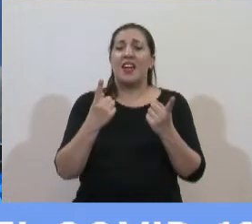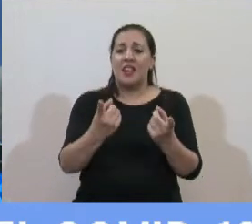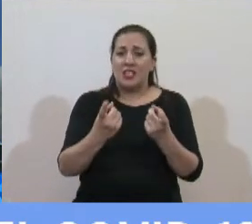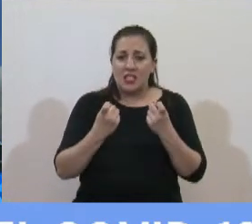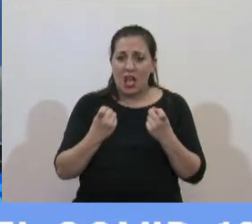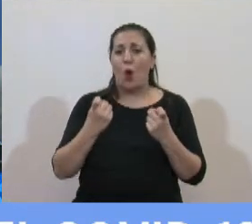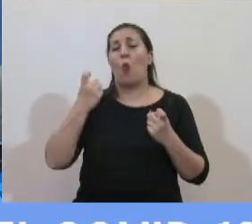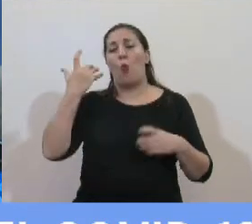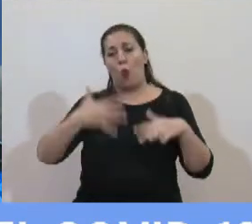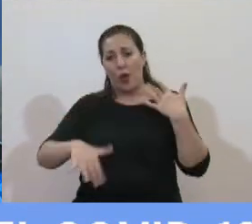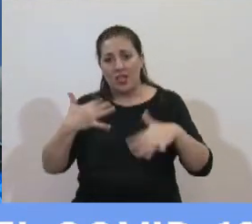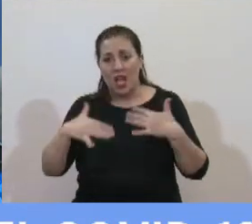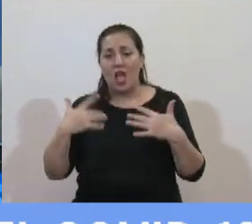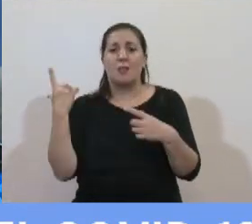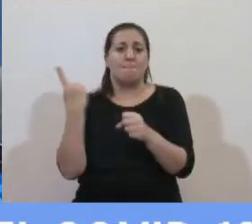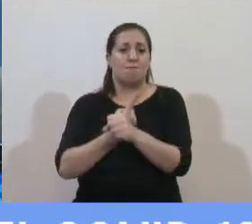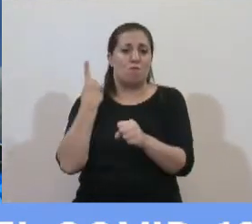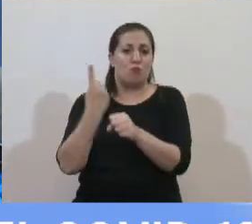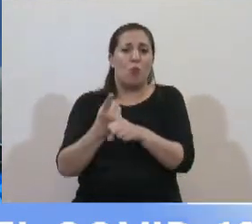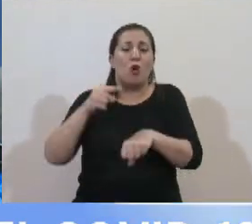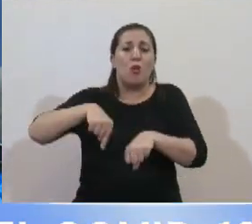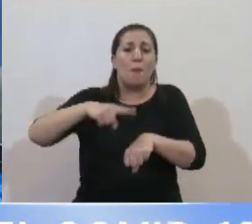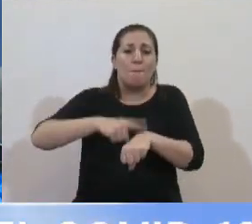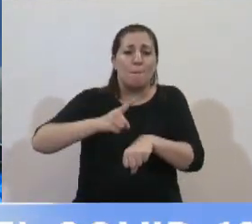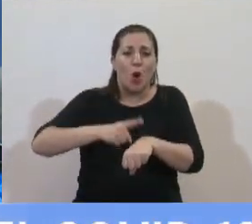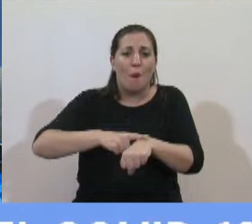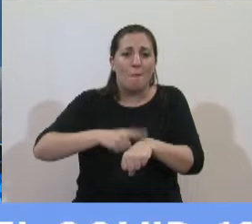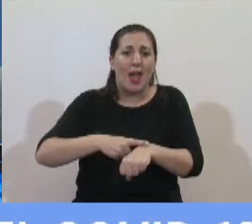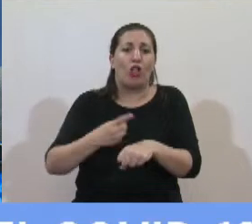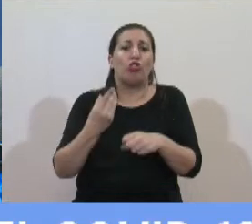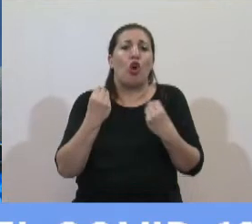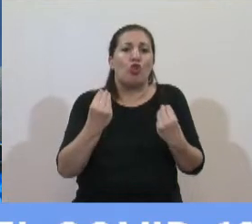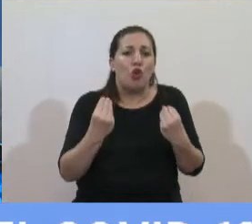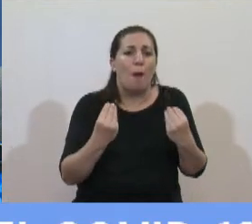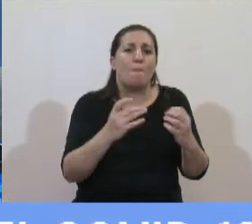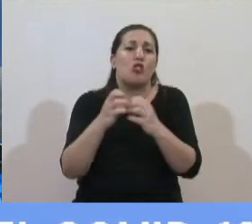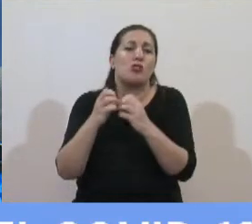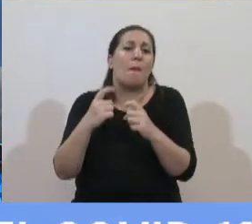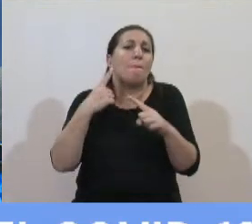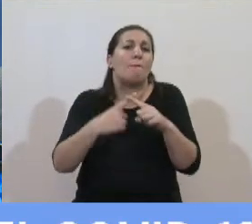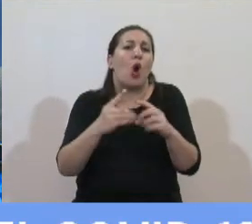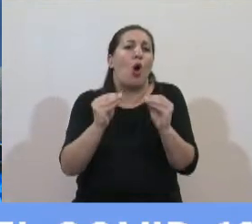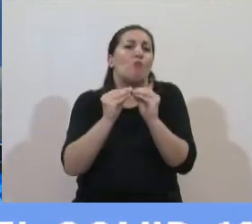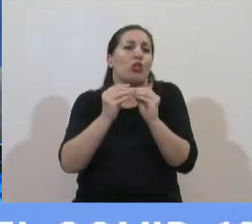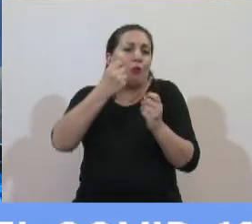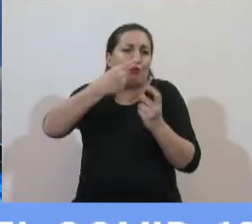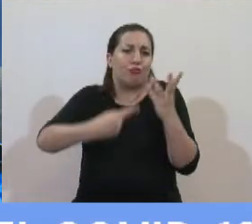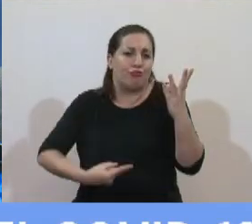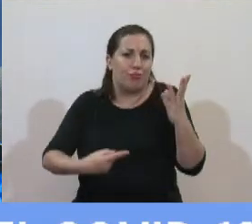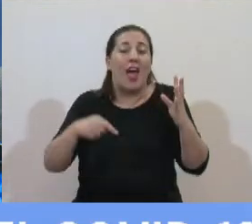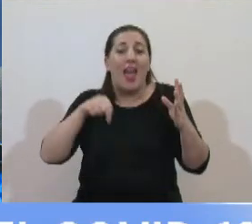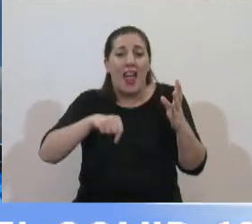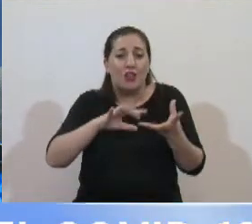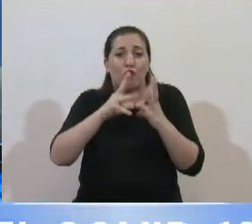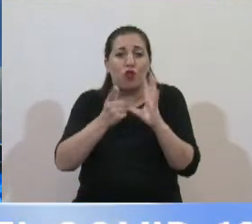la urgencia la imposibilidad en un tiempo de que el Congreso pueda sesionar por distintas razones estos